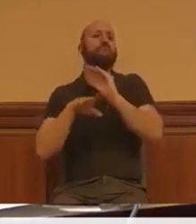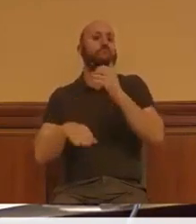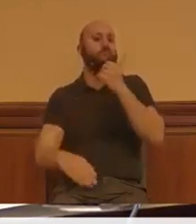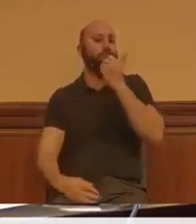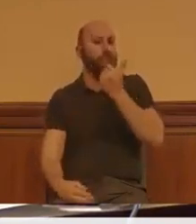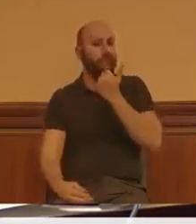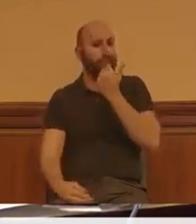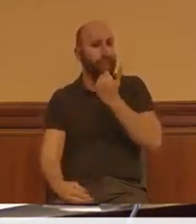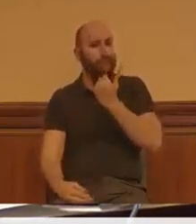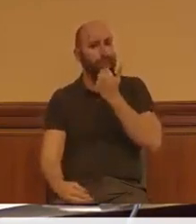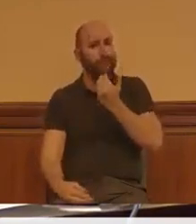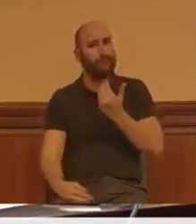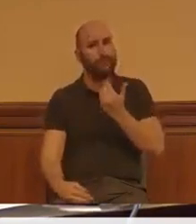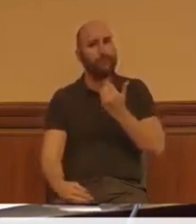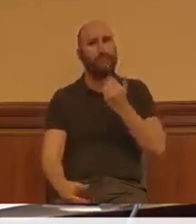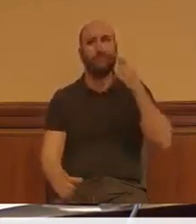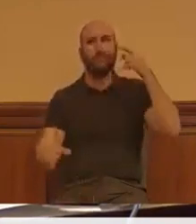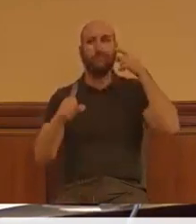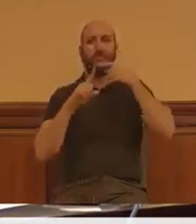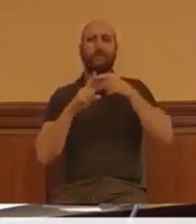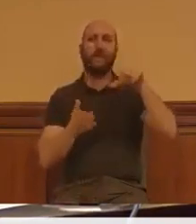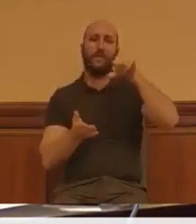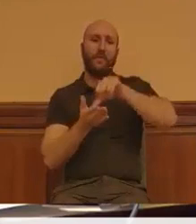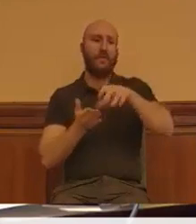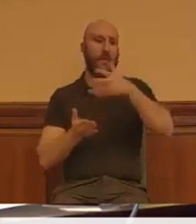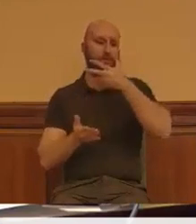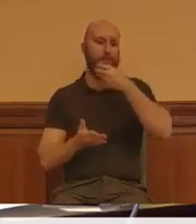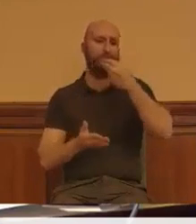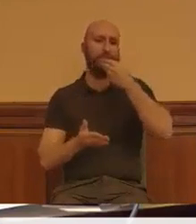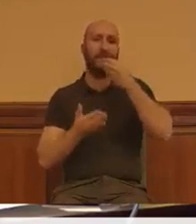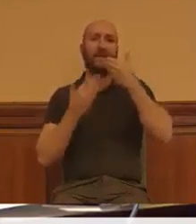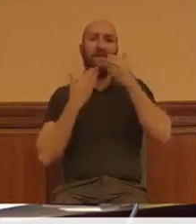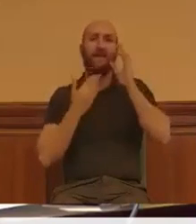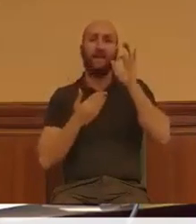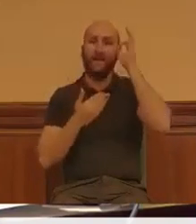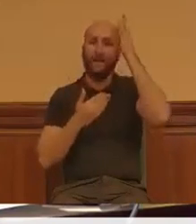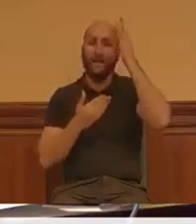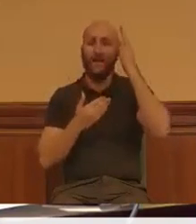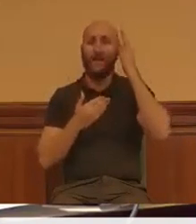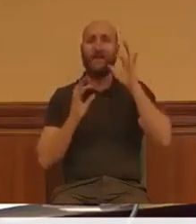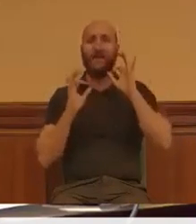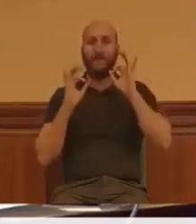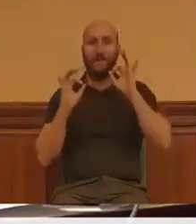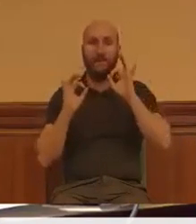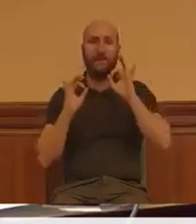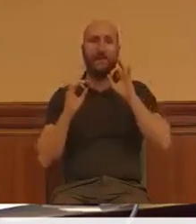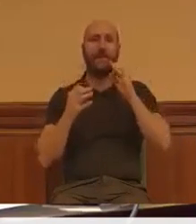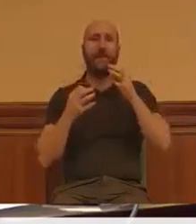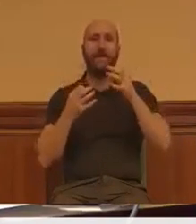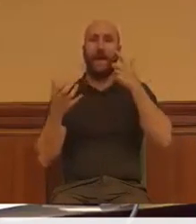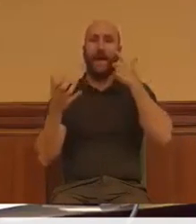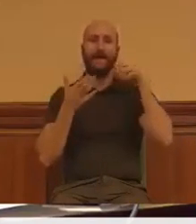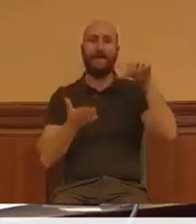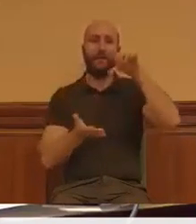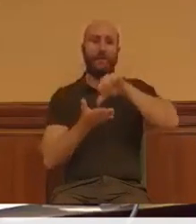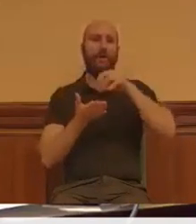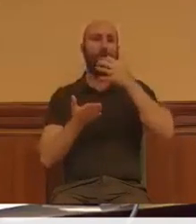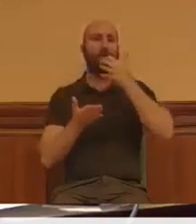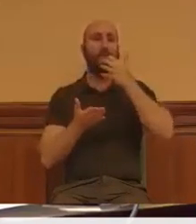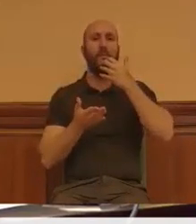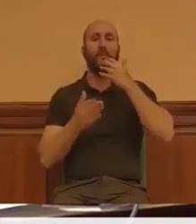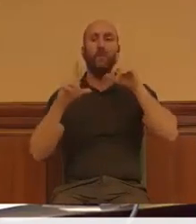para embellecer la ciudad con iniciativas de arte urbano, como puede ser este mural feminista.